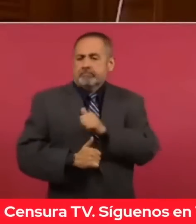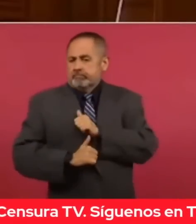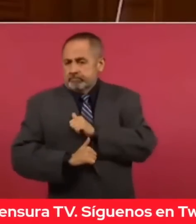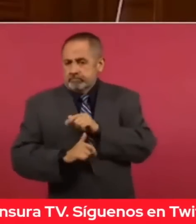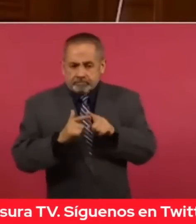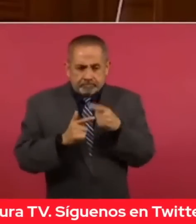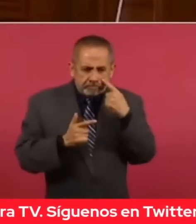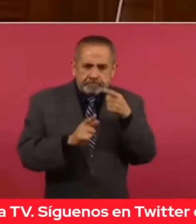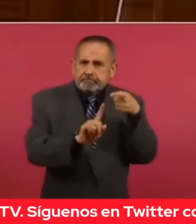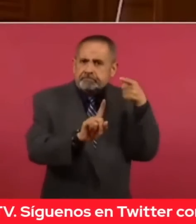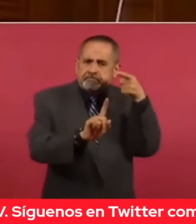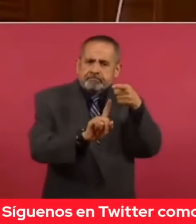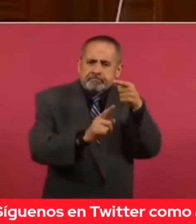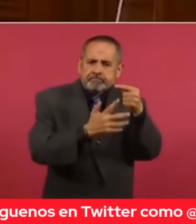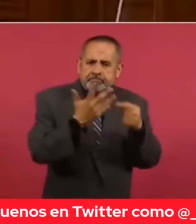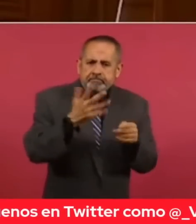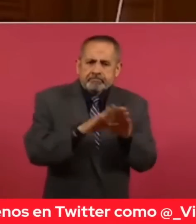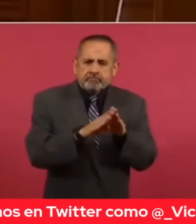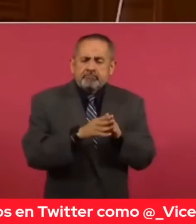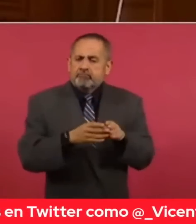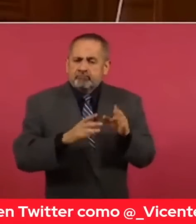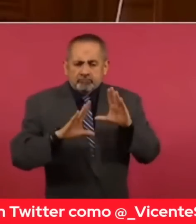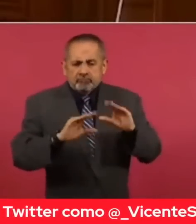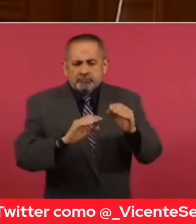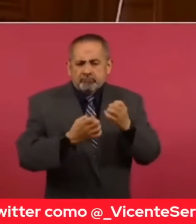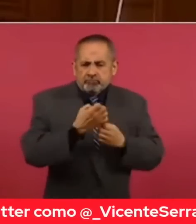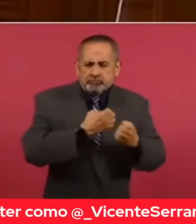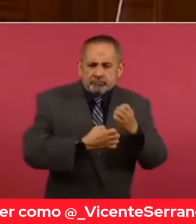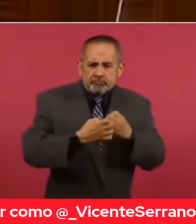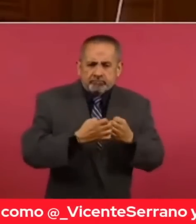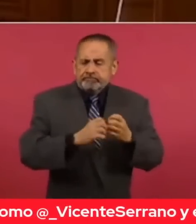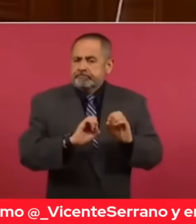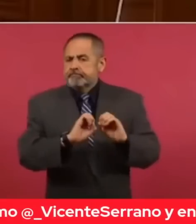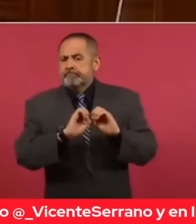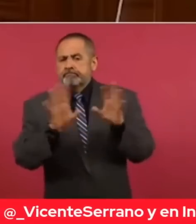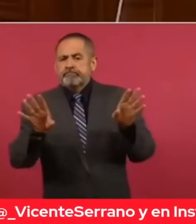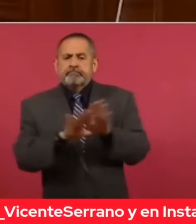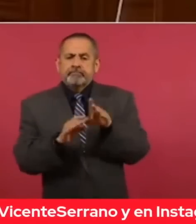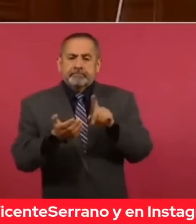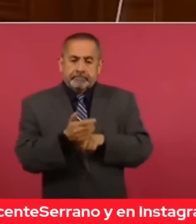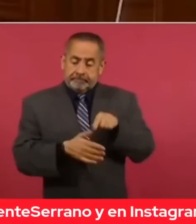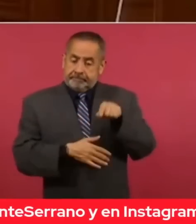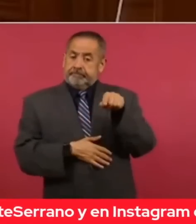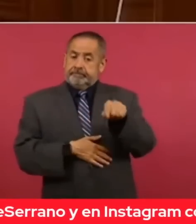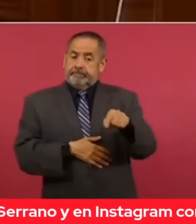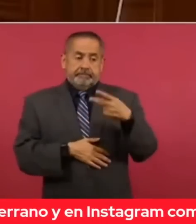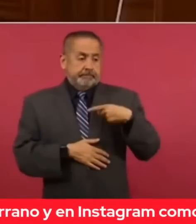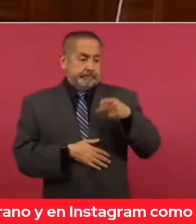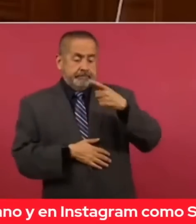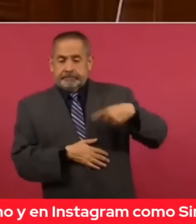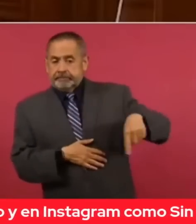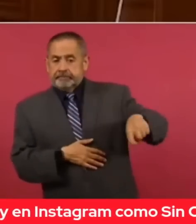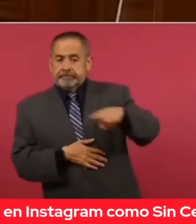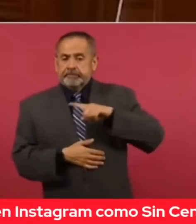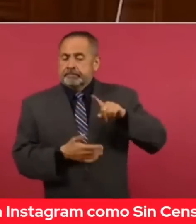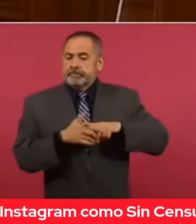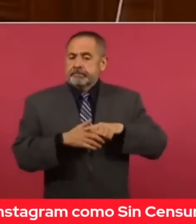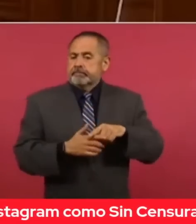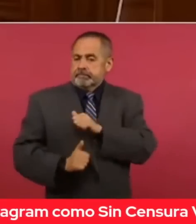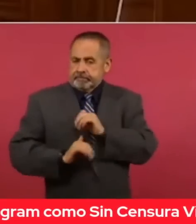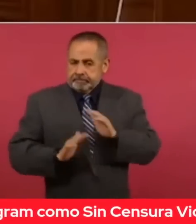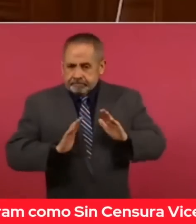define por sus objetivos y su entrenamiento, cabe concluir que el hecho de que el personal militar o de Marina